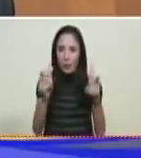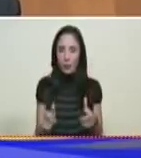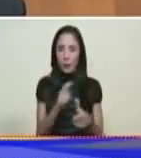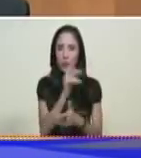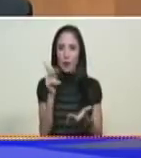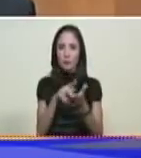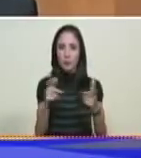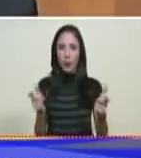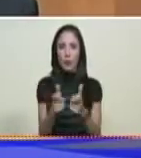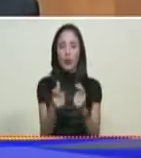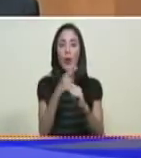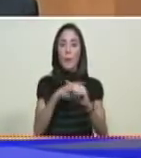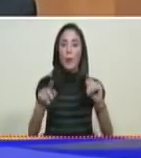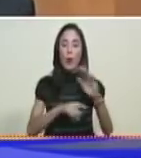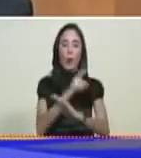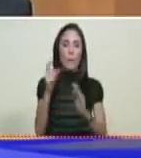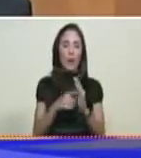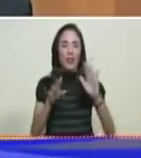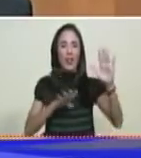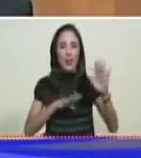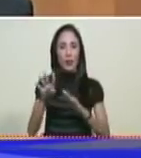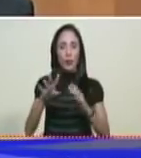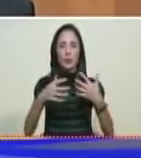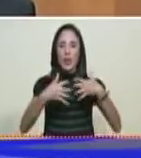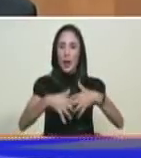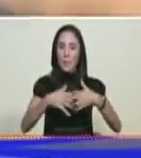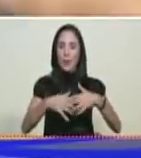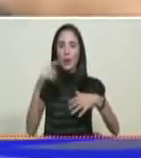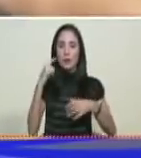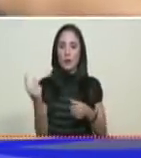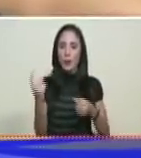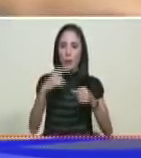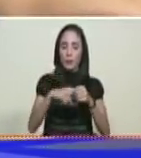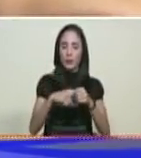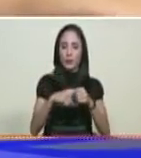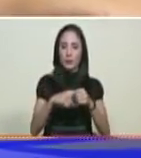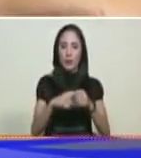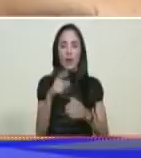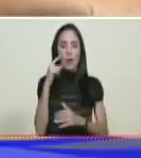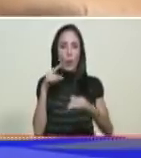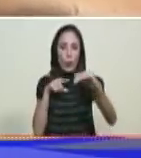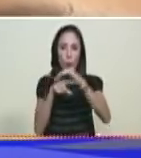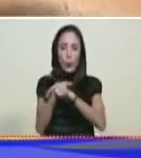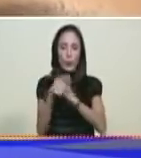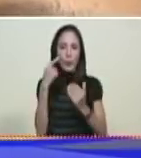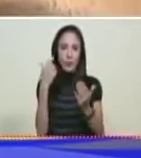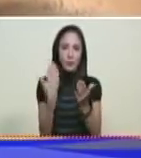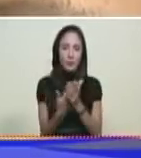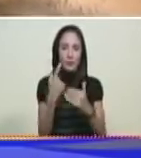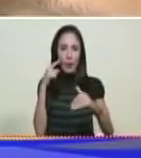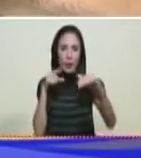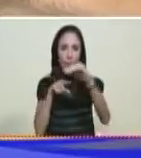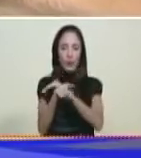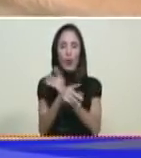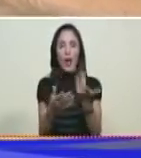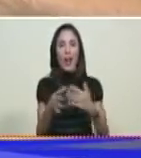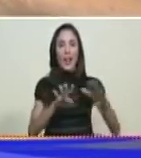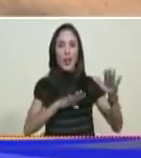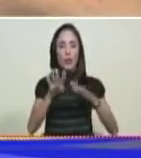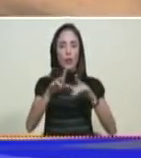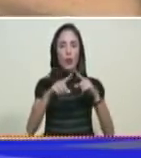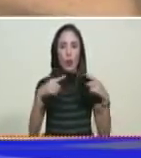están las 14 empresas que vamos a intervenir. 14 campos petroleros